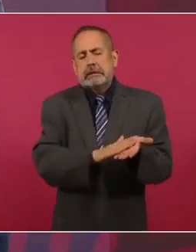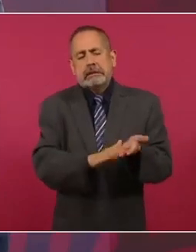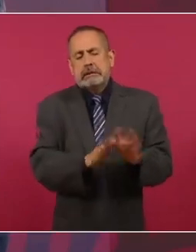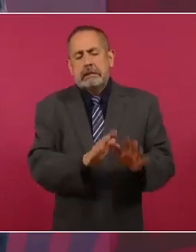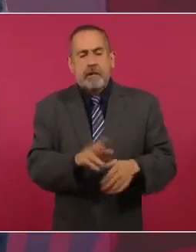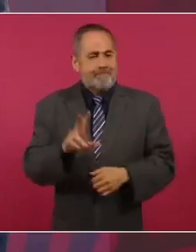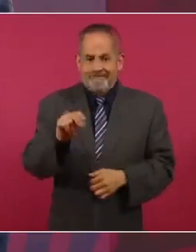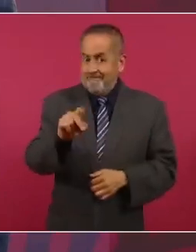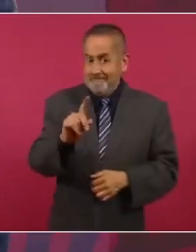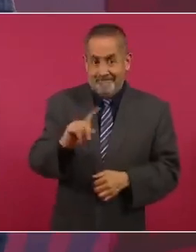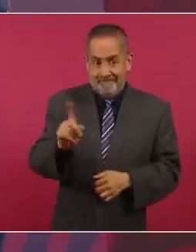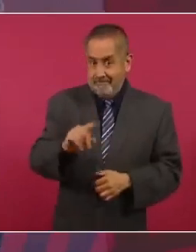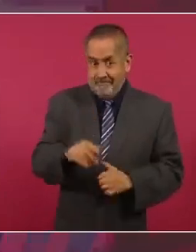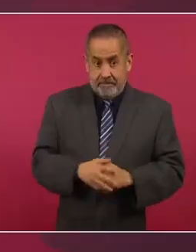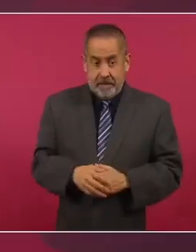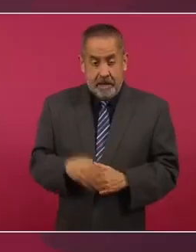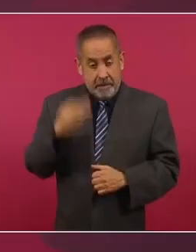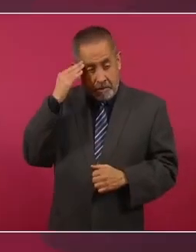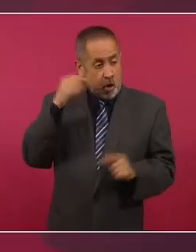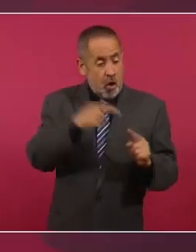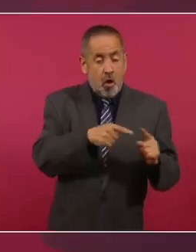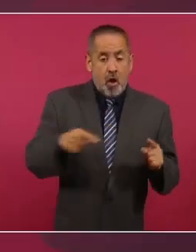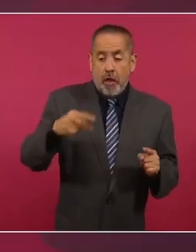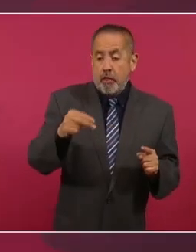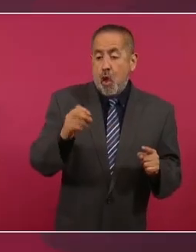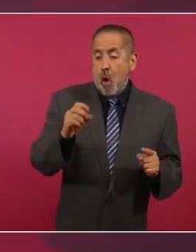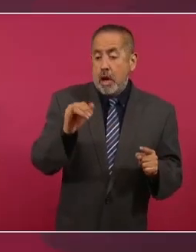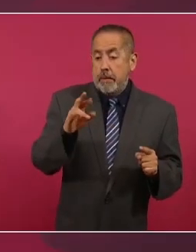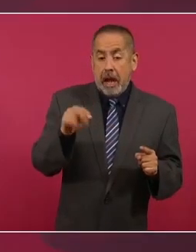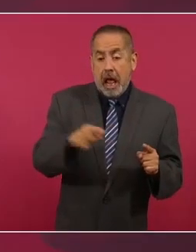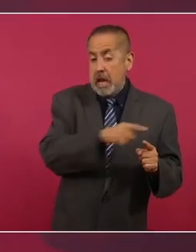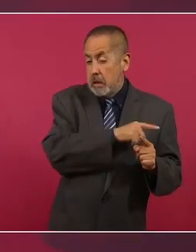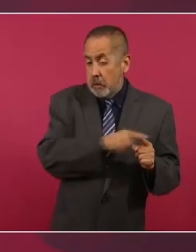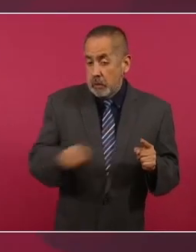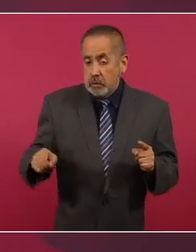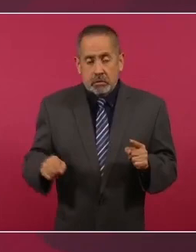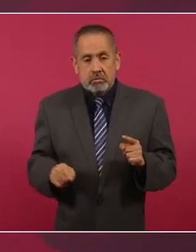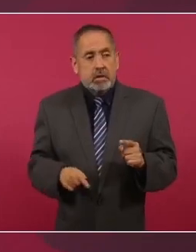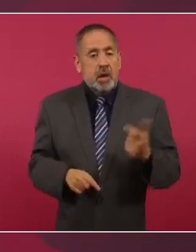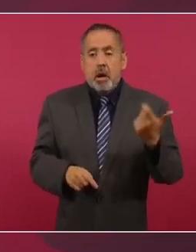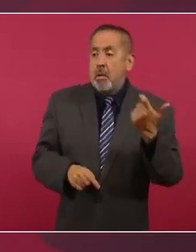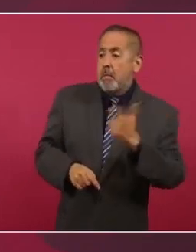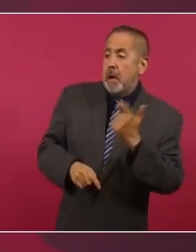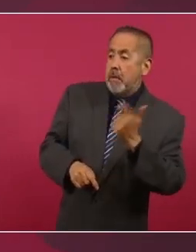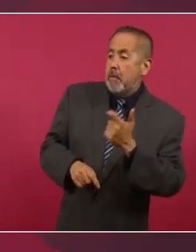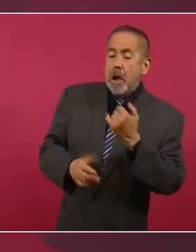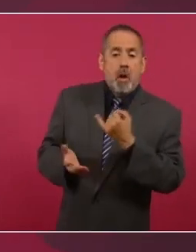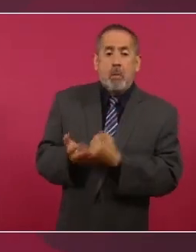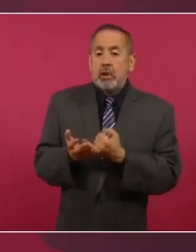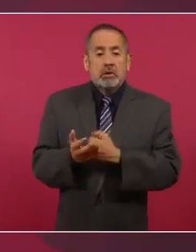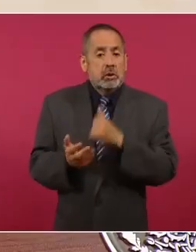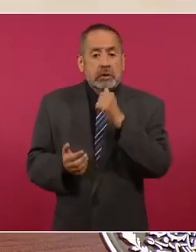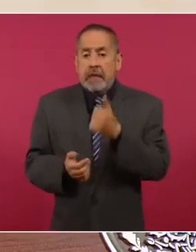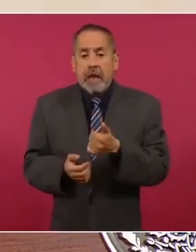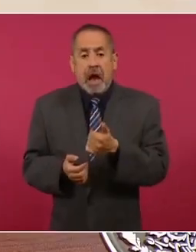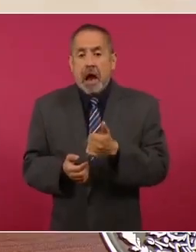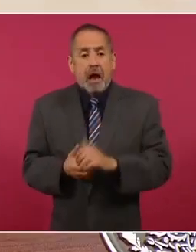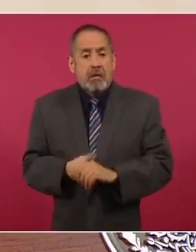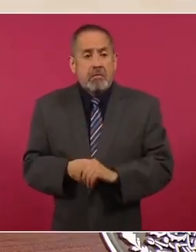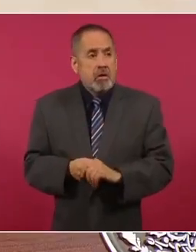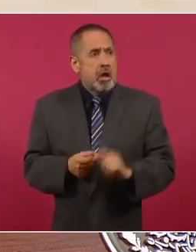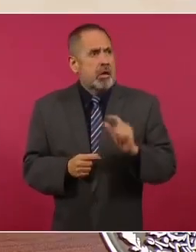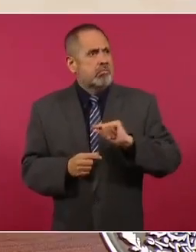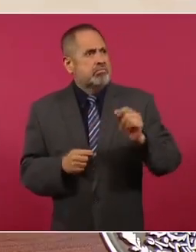porque durante todo el periodo neoliberal no pagaron impuestos los